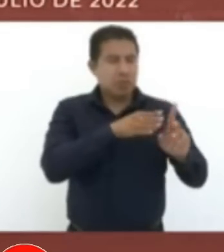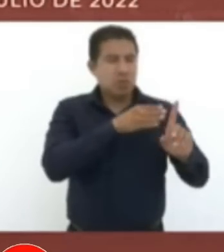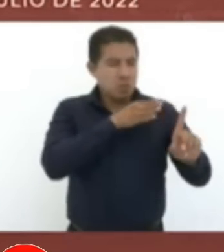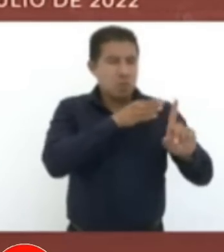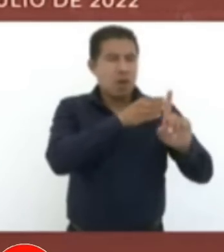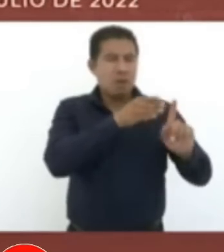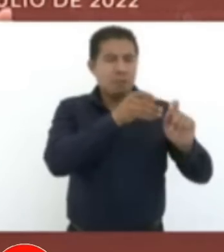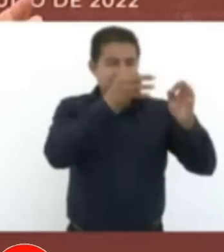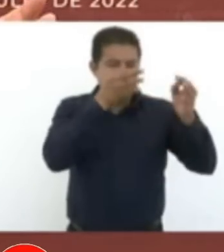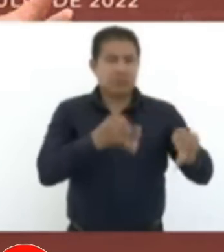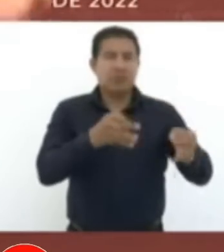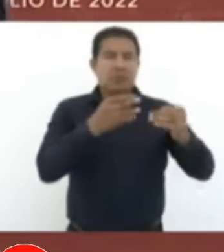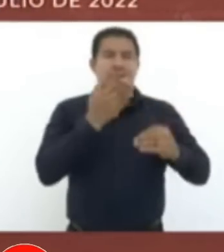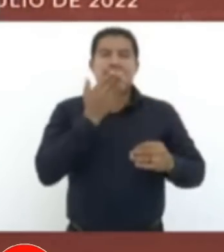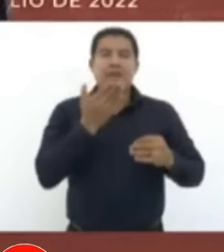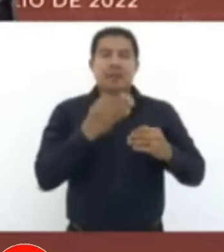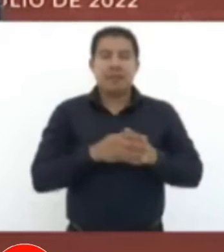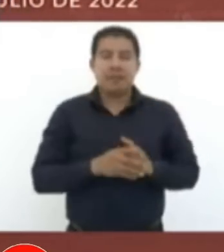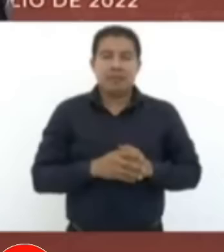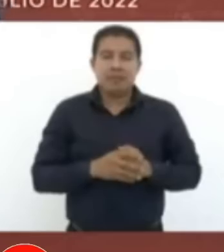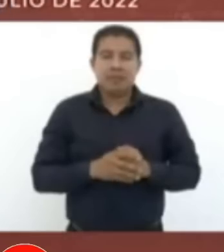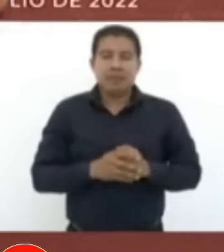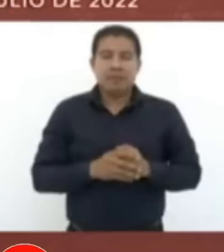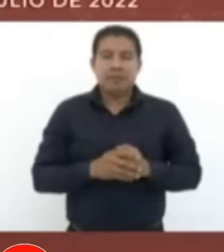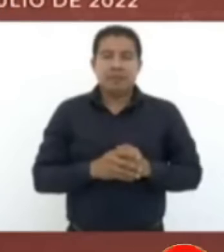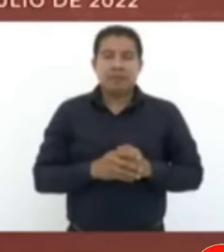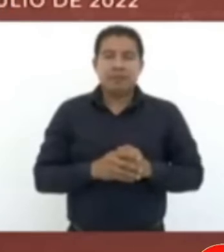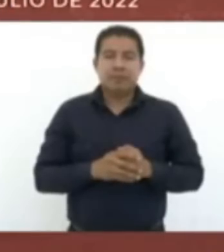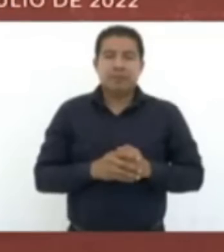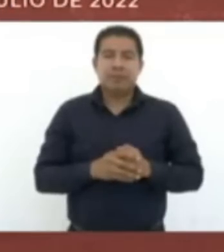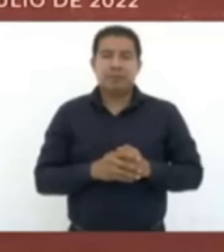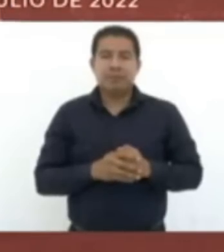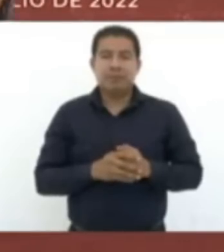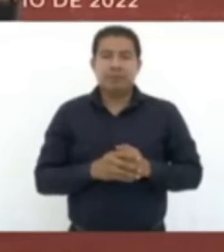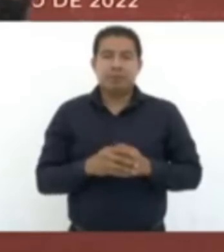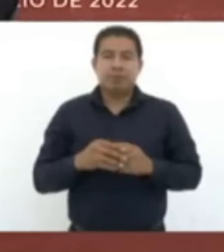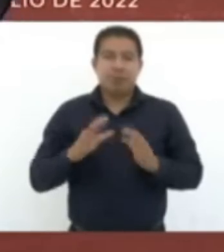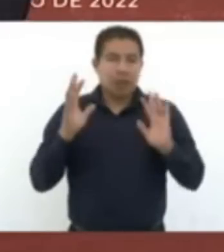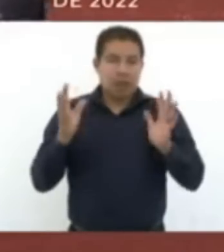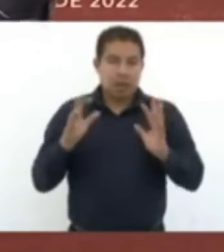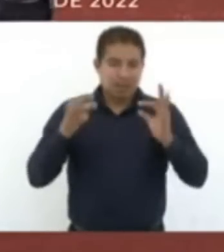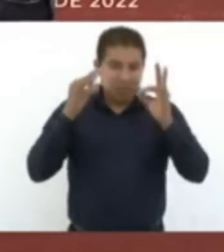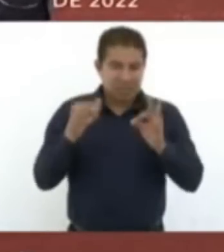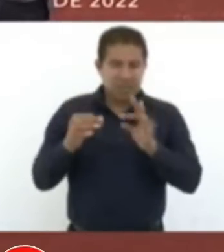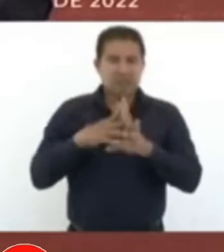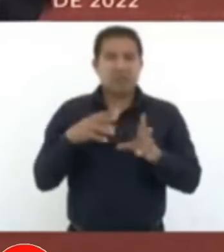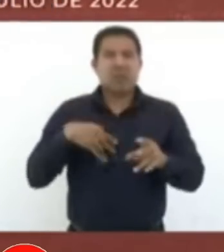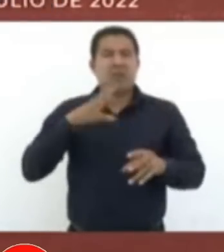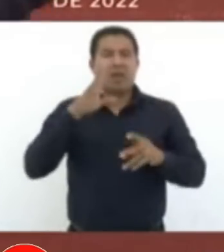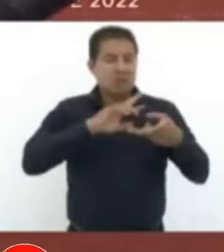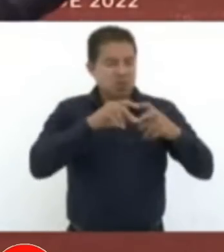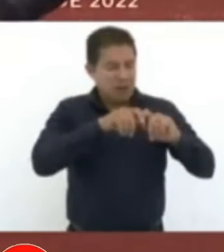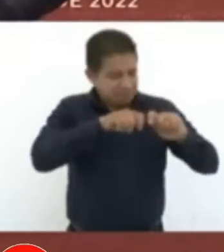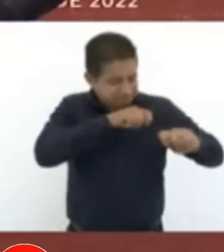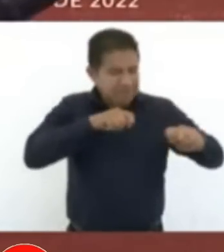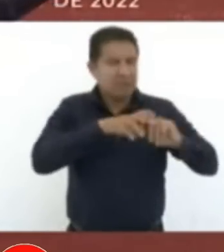todo también muy amarrado, legalizado. Ya,